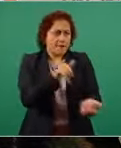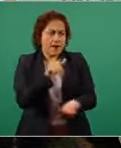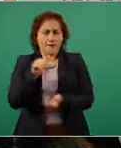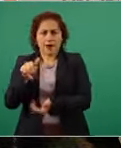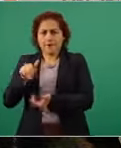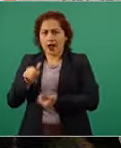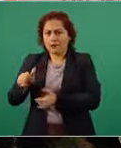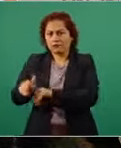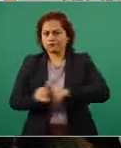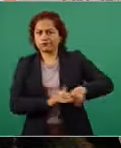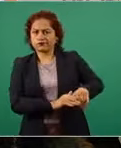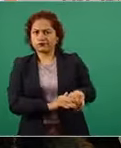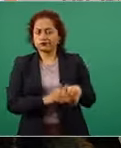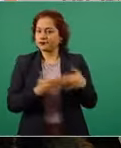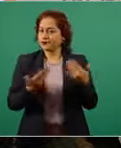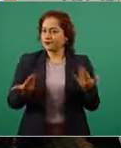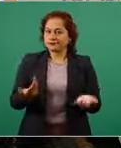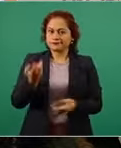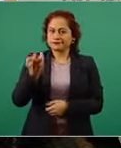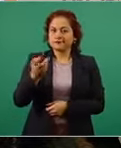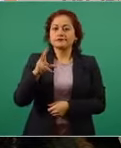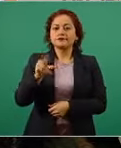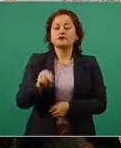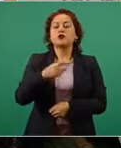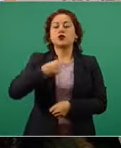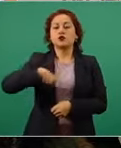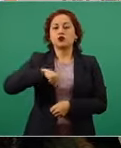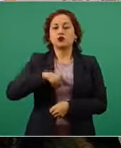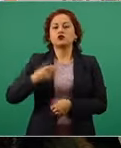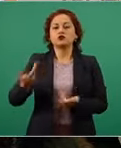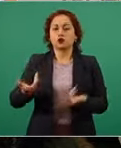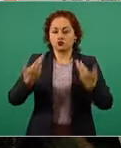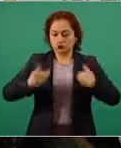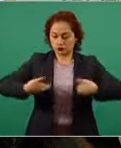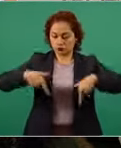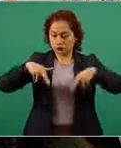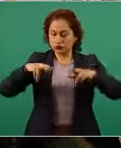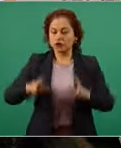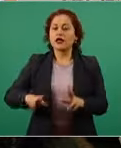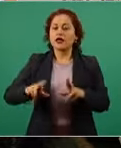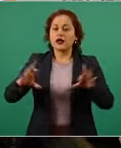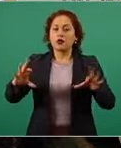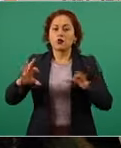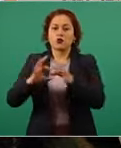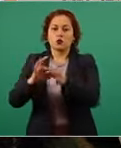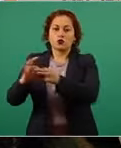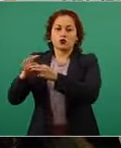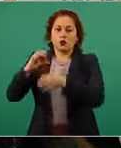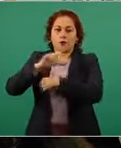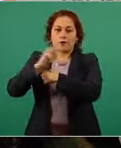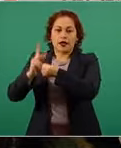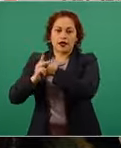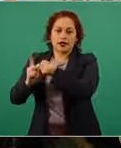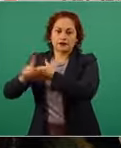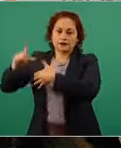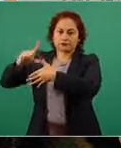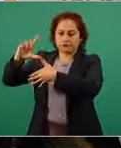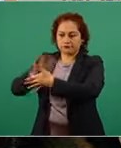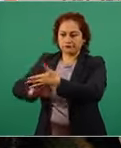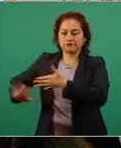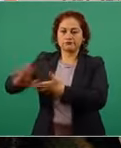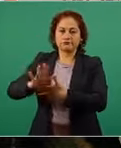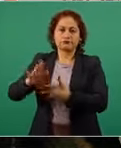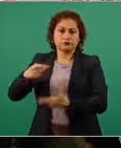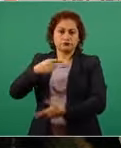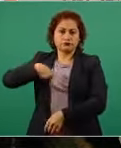dijimos en el Consejo de Seguridad a nombre de la comunidad de estados latinoamericanos y caribeños. Decir, bueno, nosotros siempre hemos creído en los organismos